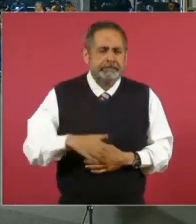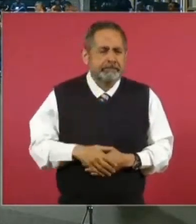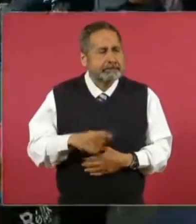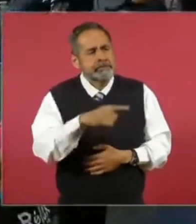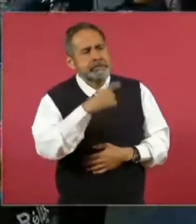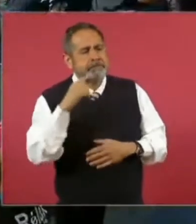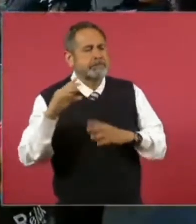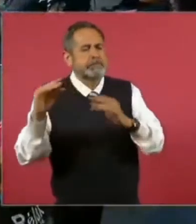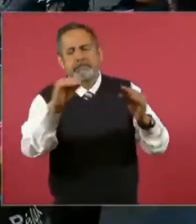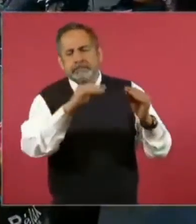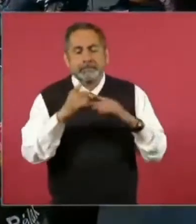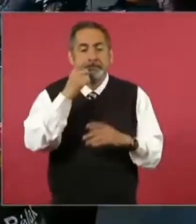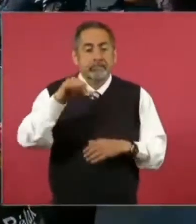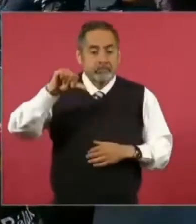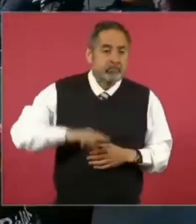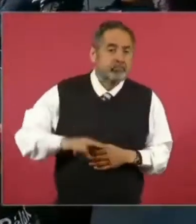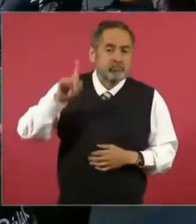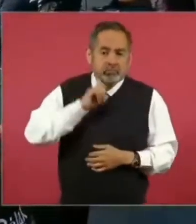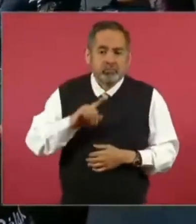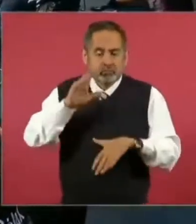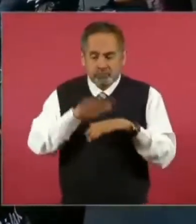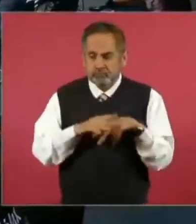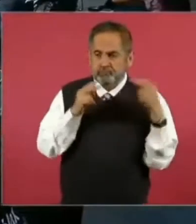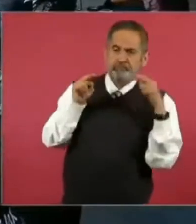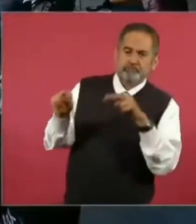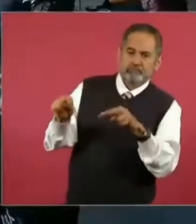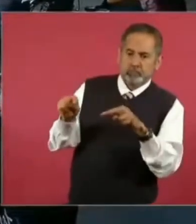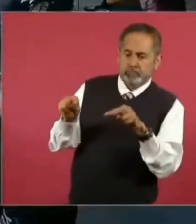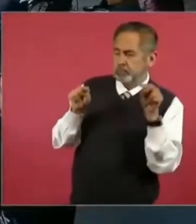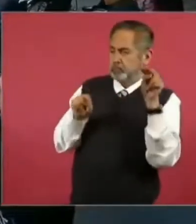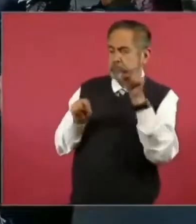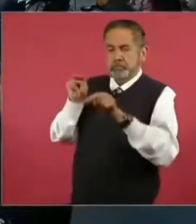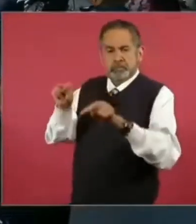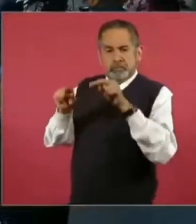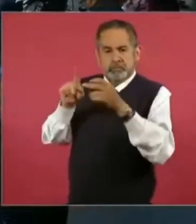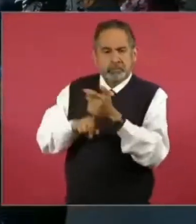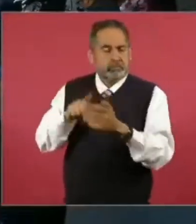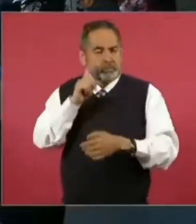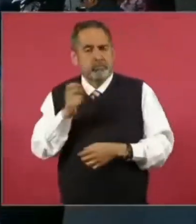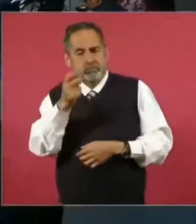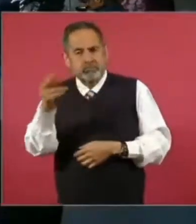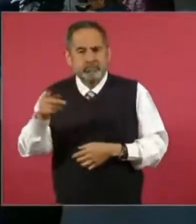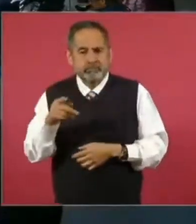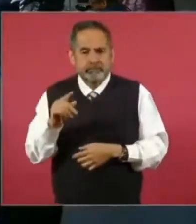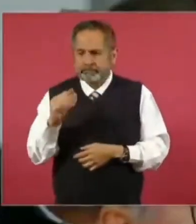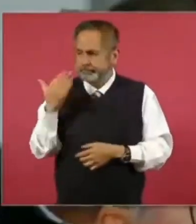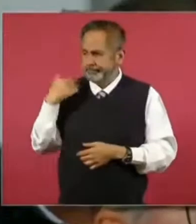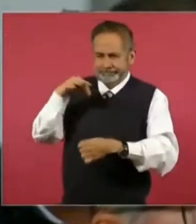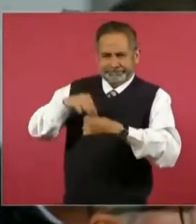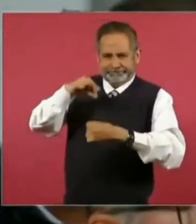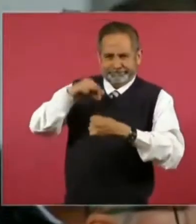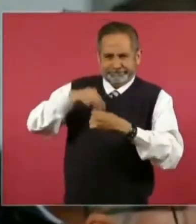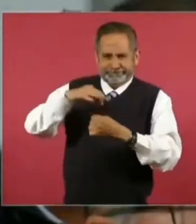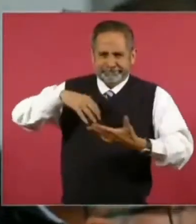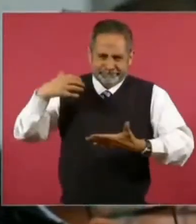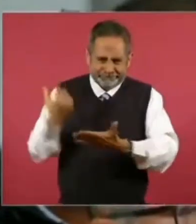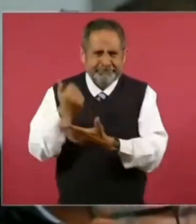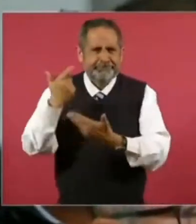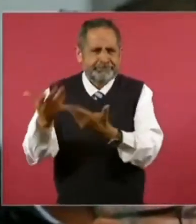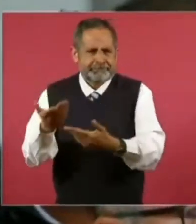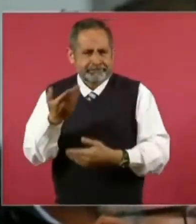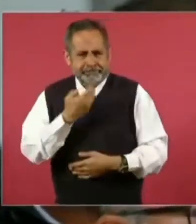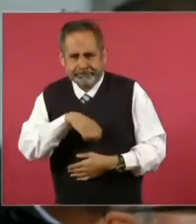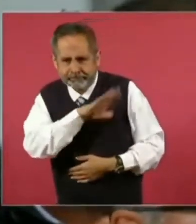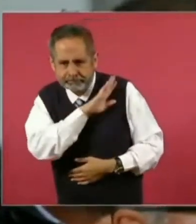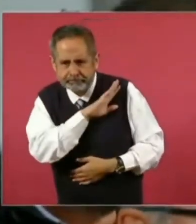hablado de que las mujeres hoy somos más visibles, recién electa la doctora Claudia Sheinbaum, en mi